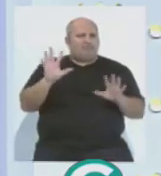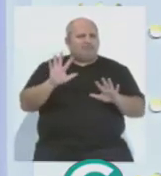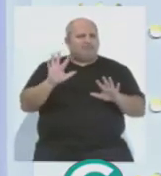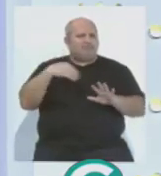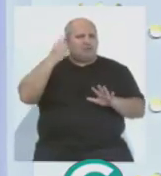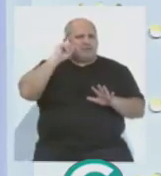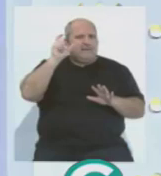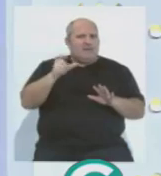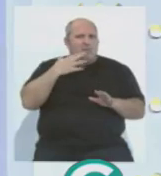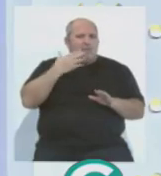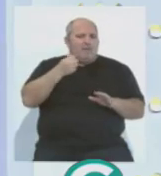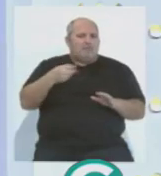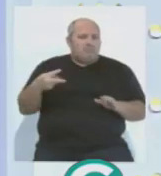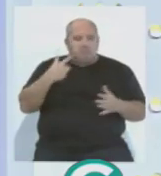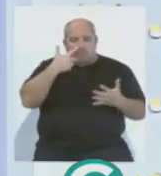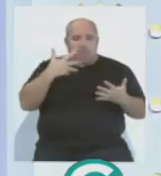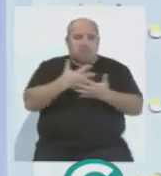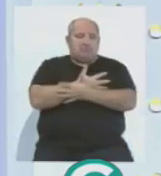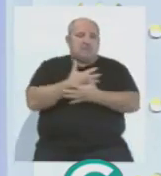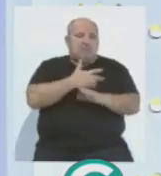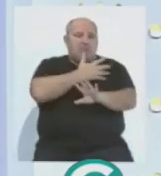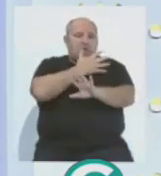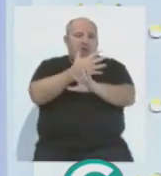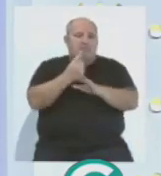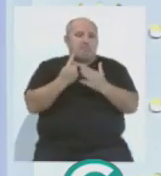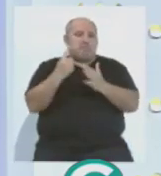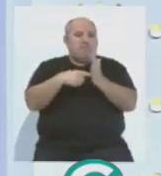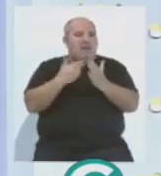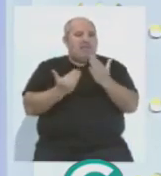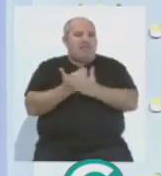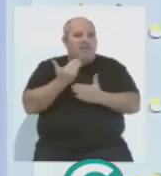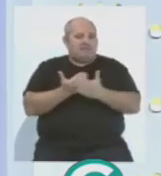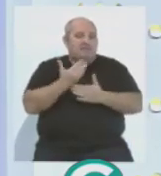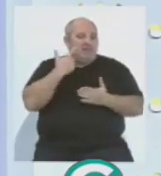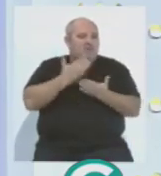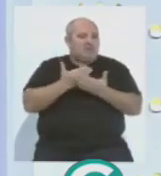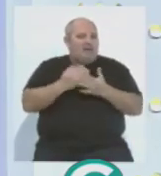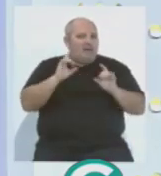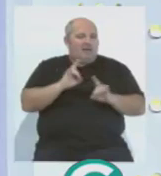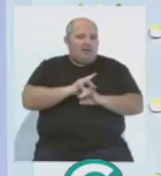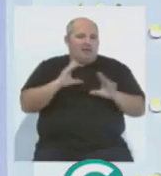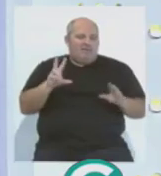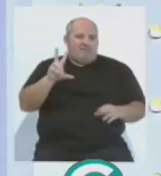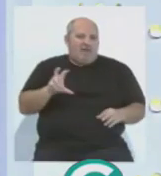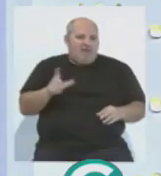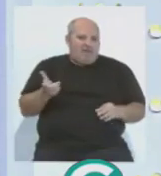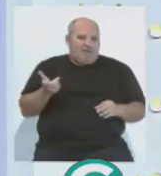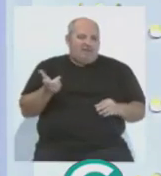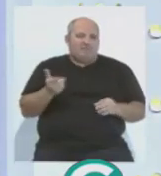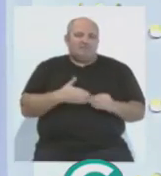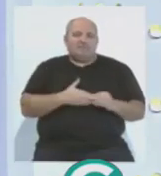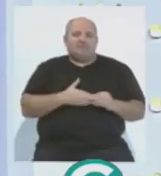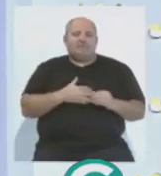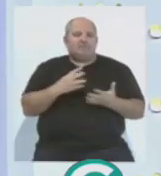no lo conocíamos y bueno, fue debatido también pero rápidamente demostró lo que valía y